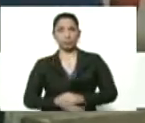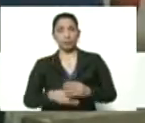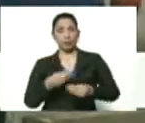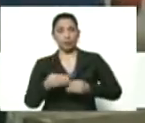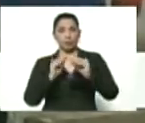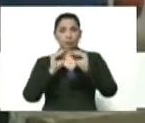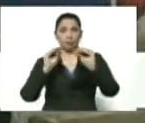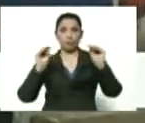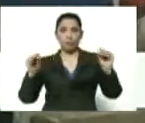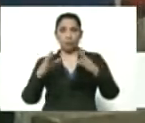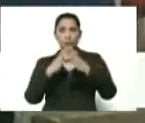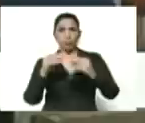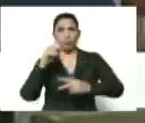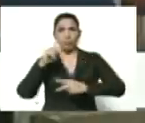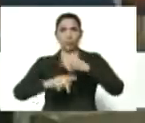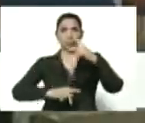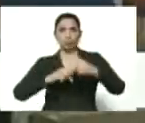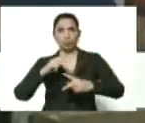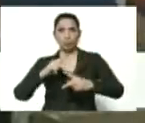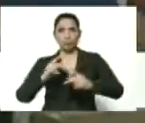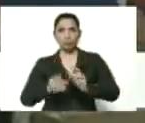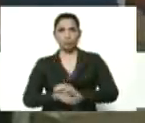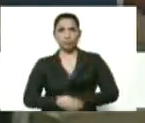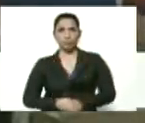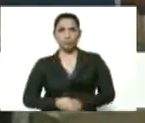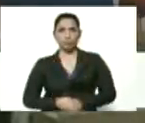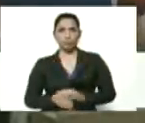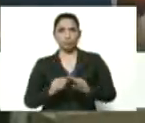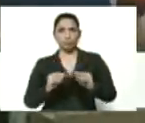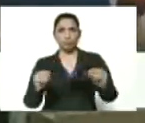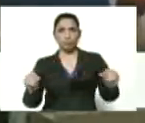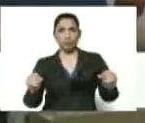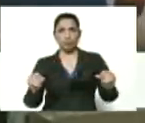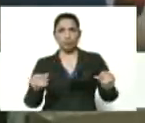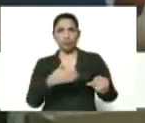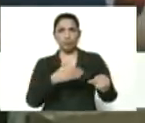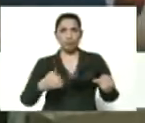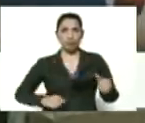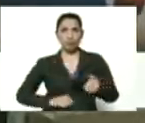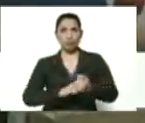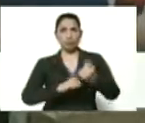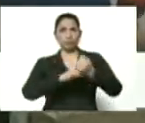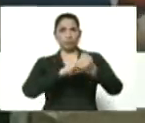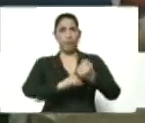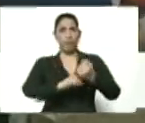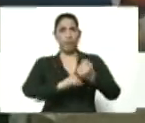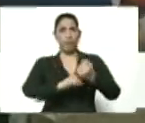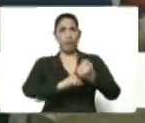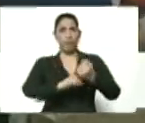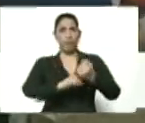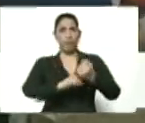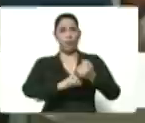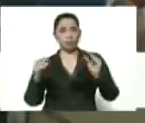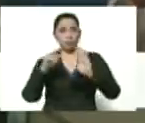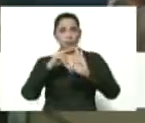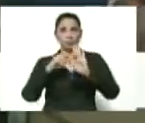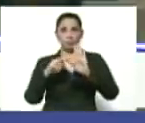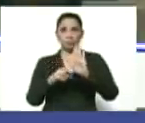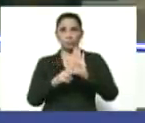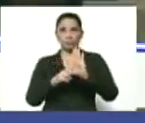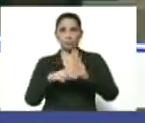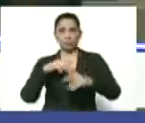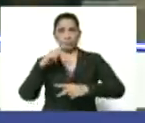llamado a todos los productores y a todas las productores que quieran emprender y que quieran fortalecer una sola línea.